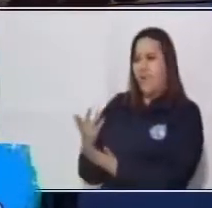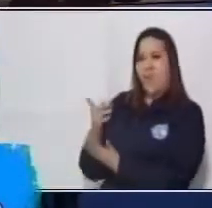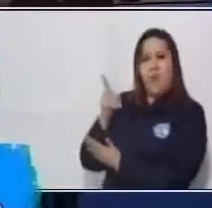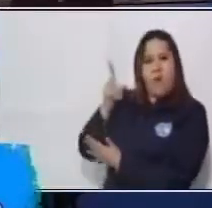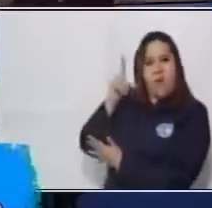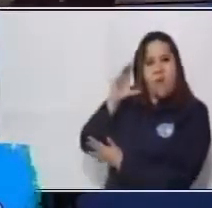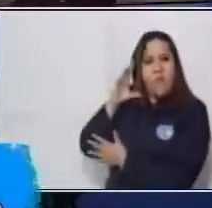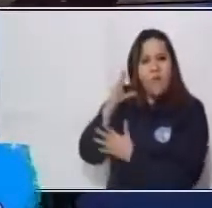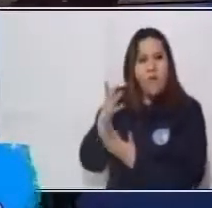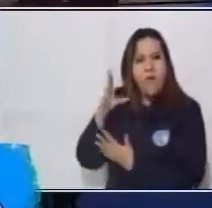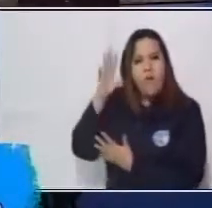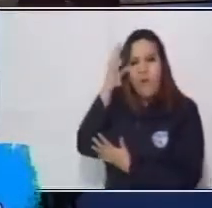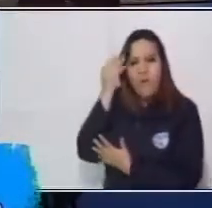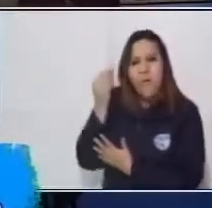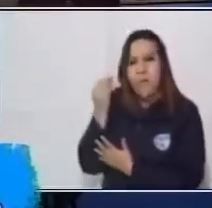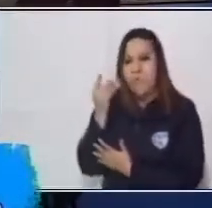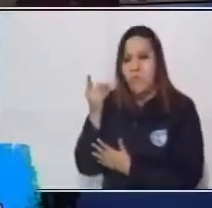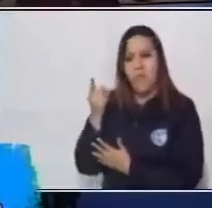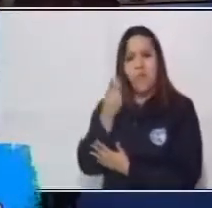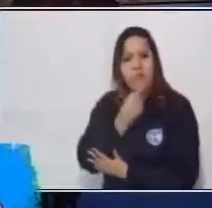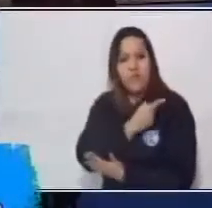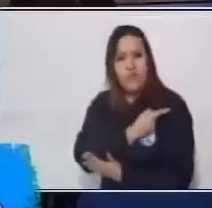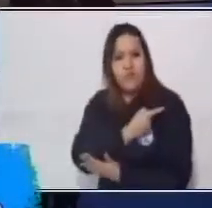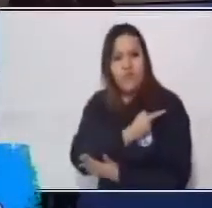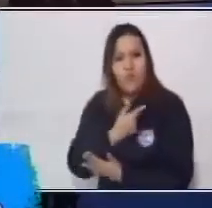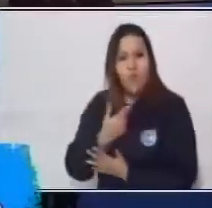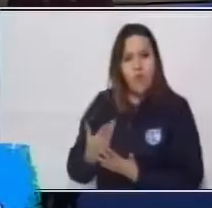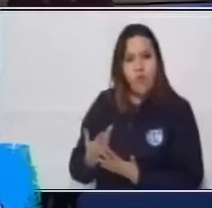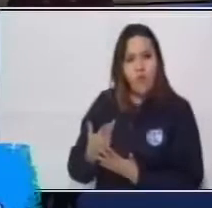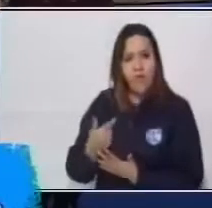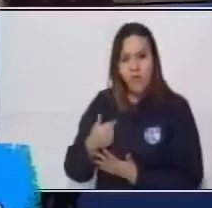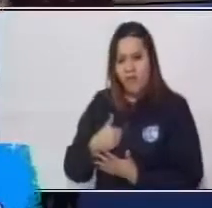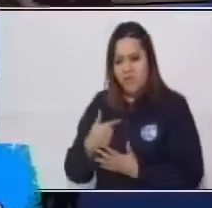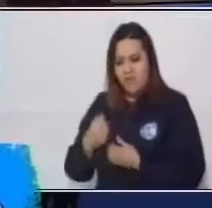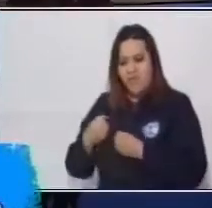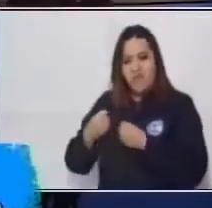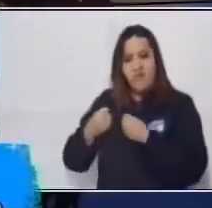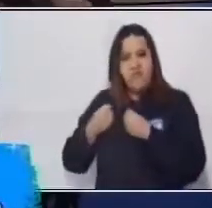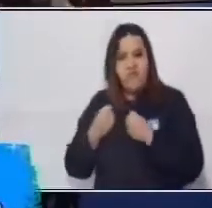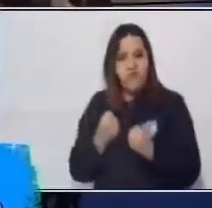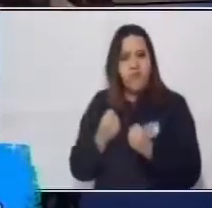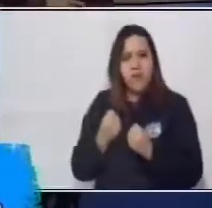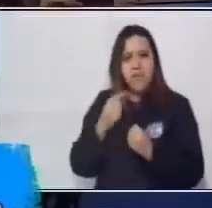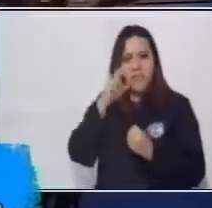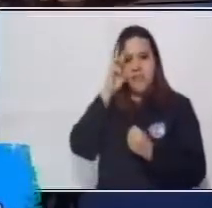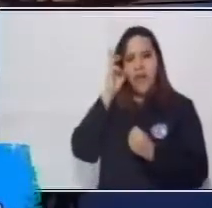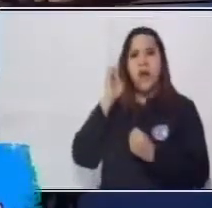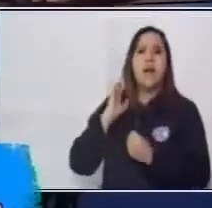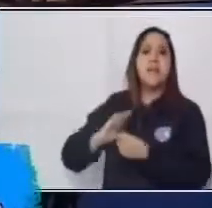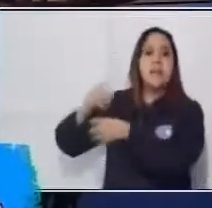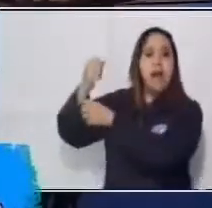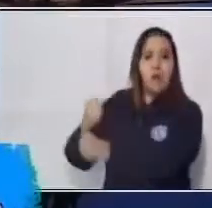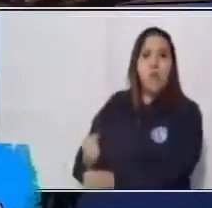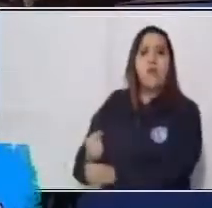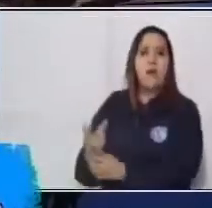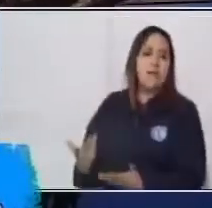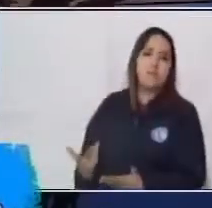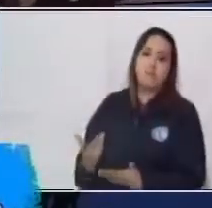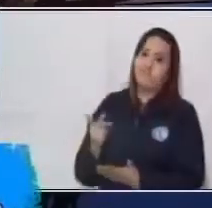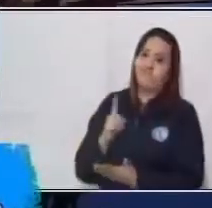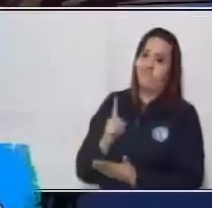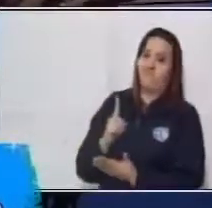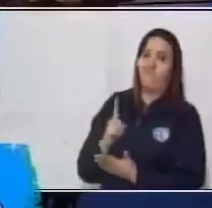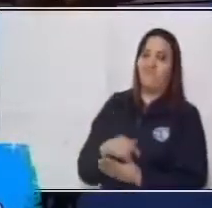eso que Sipagná solito va a poder hacer y tiene esta gran fuerza y lo va a poder colocar? Entonces tenían como